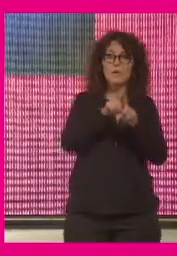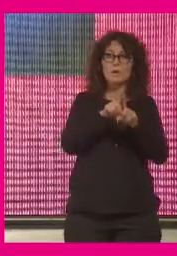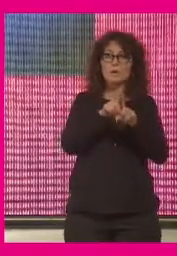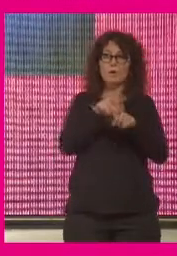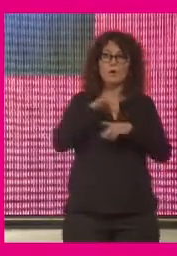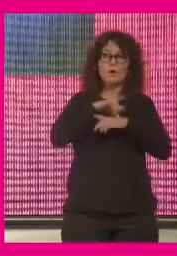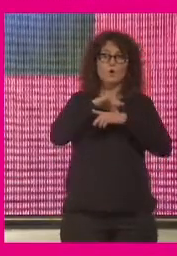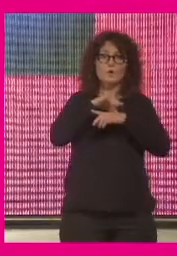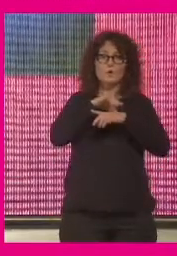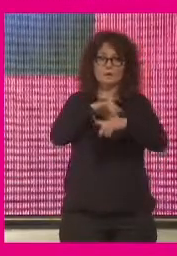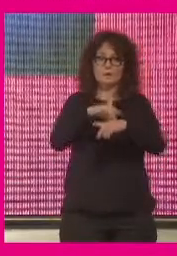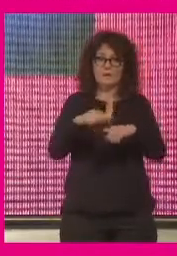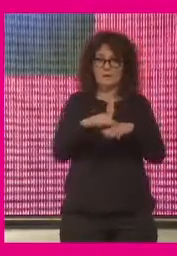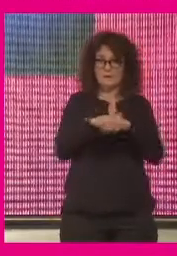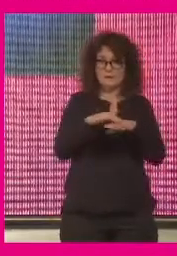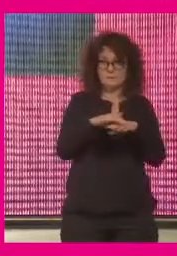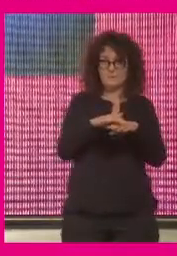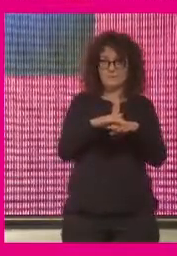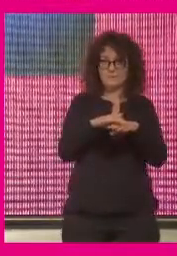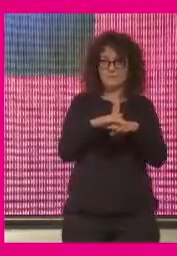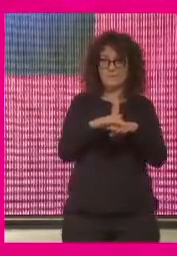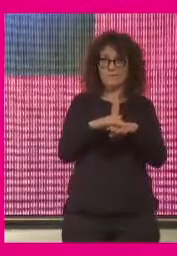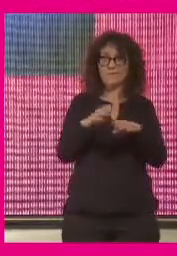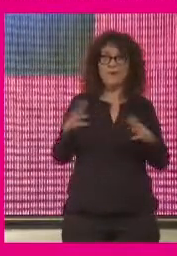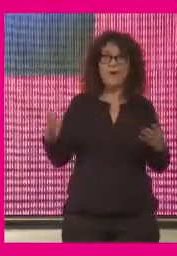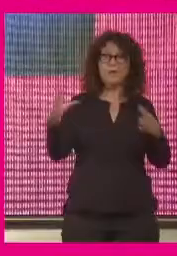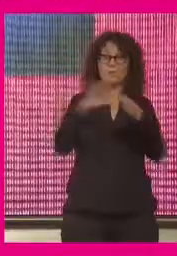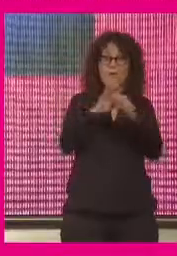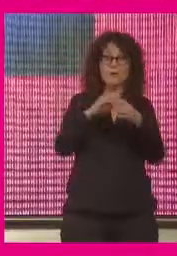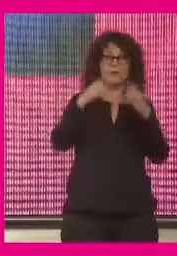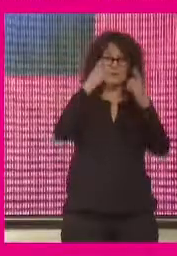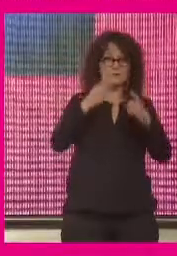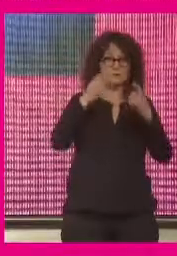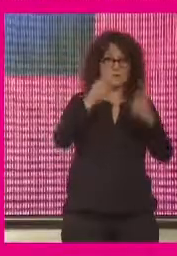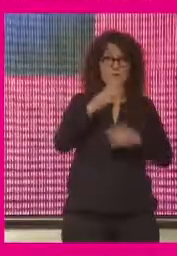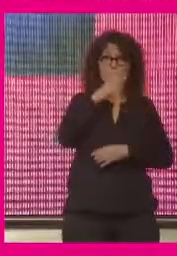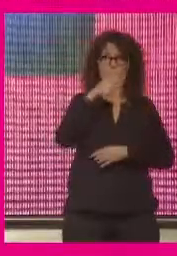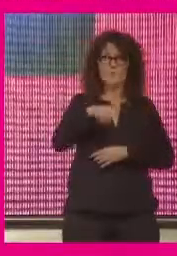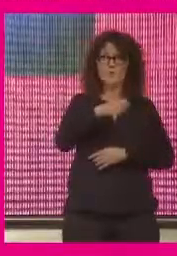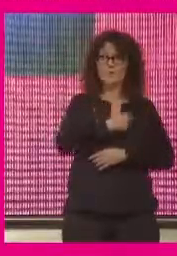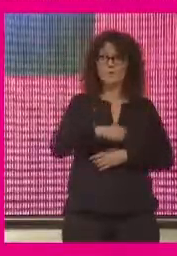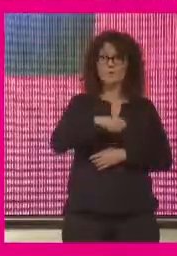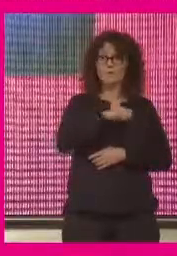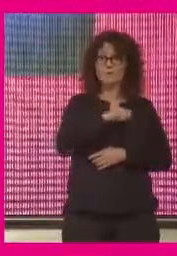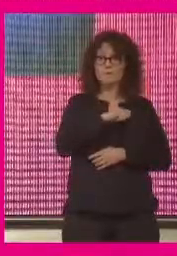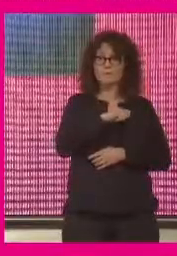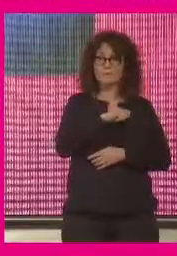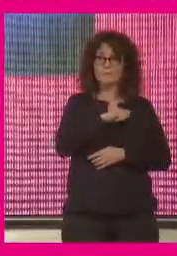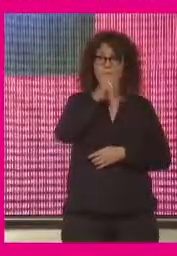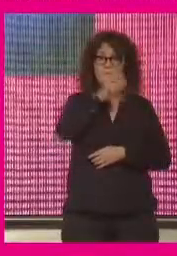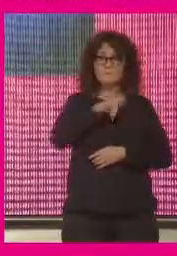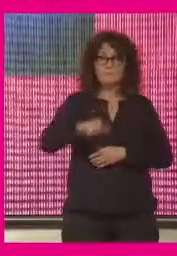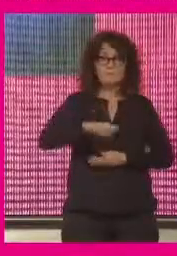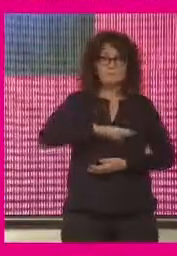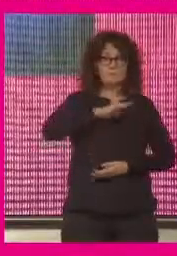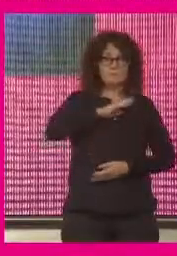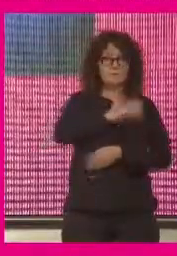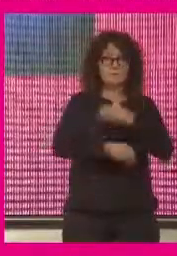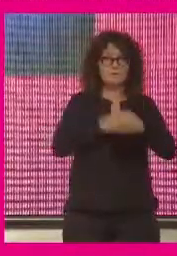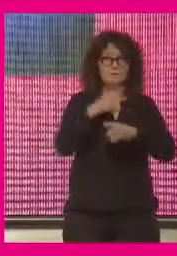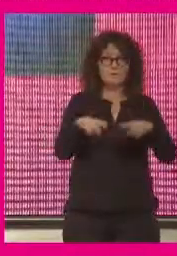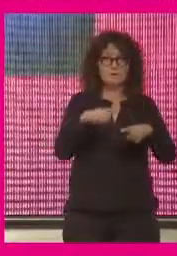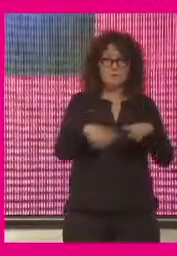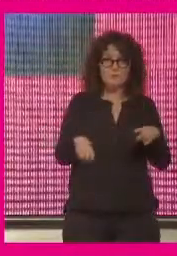apuntar las direcciones donde todos queremos alinear los esfuerzos porque el gran problema de nuestro país no es que le fallan ideas no le falla gente con capacidad de hacer las cosas